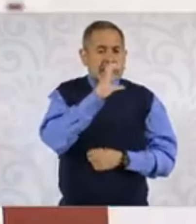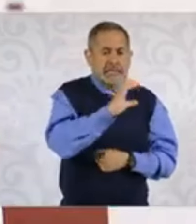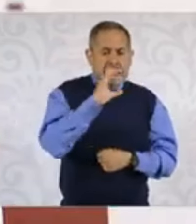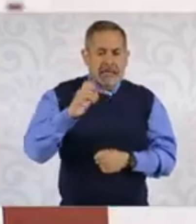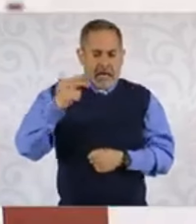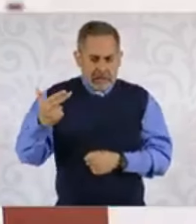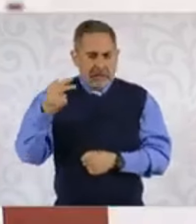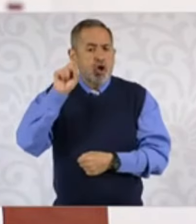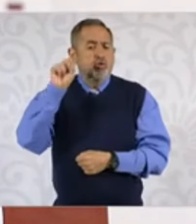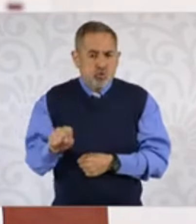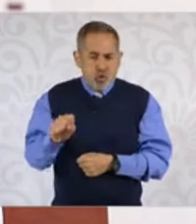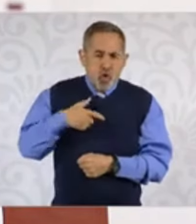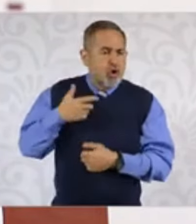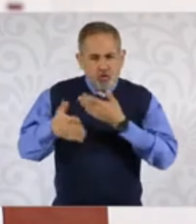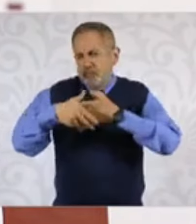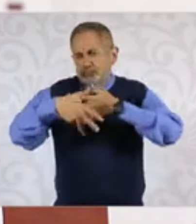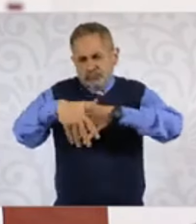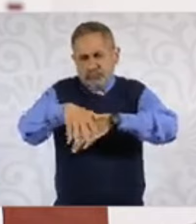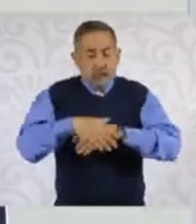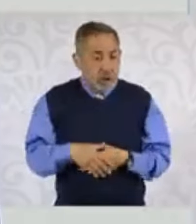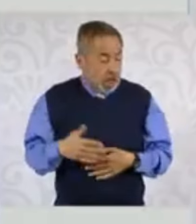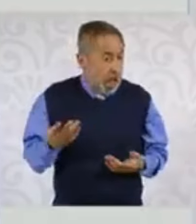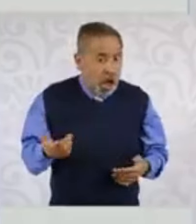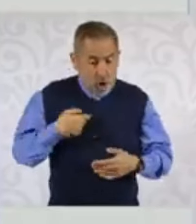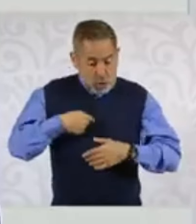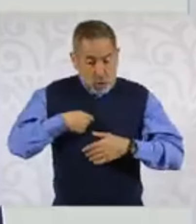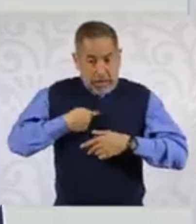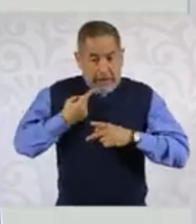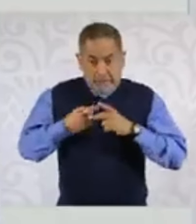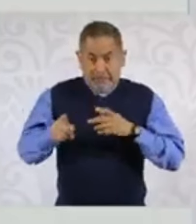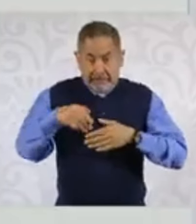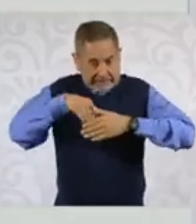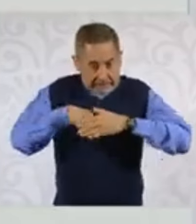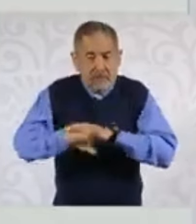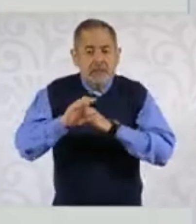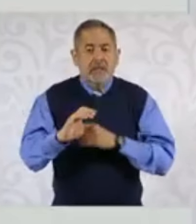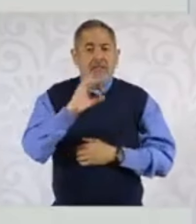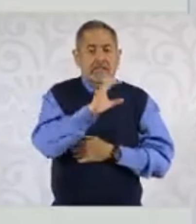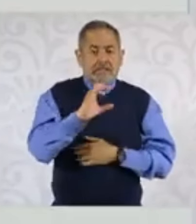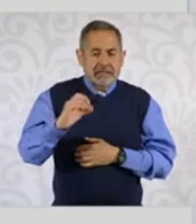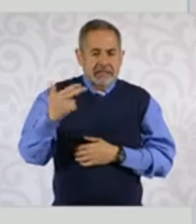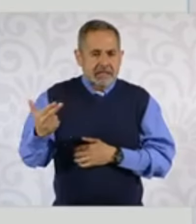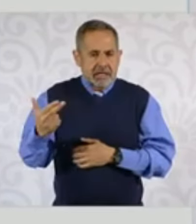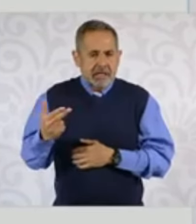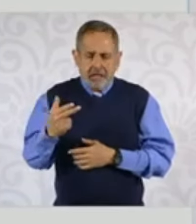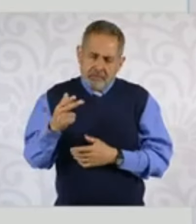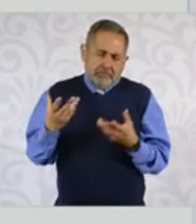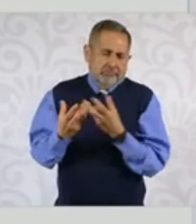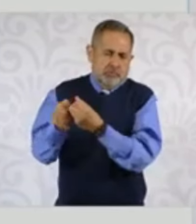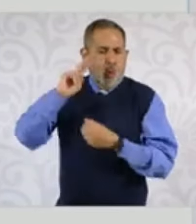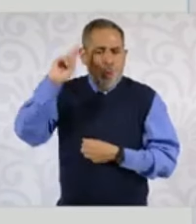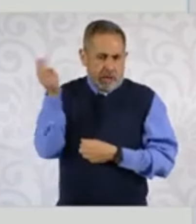28 días, y anteriormente no agregaban días sábados. En este calendario, pues sí, ya se está